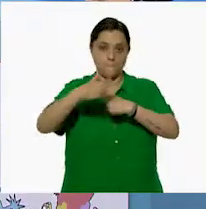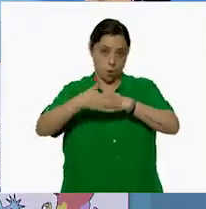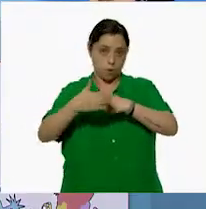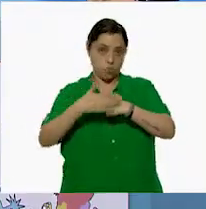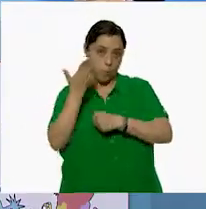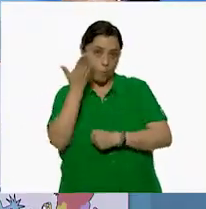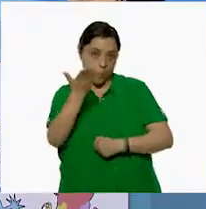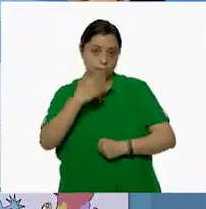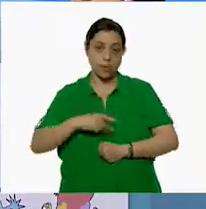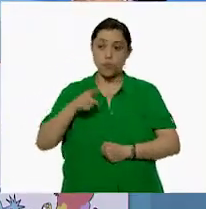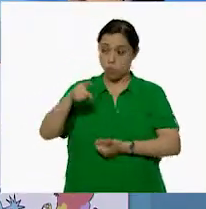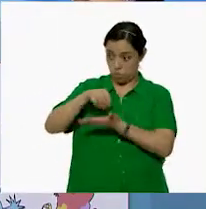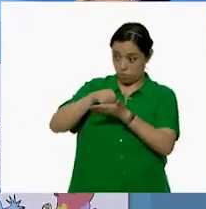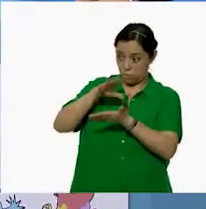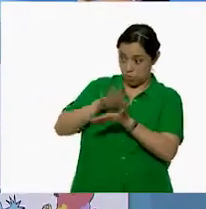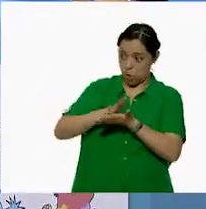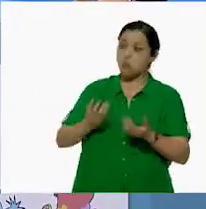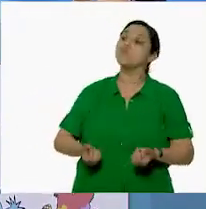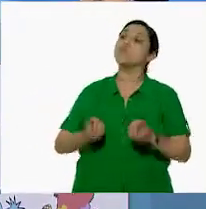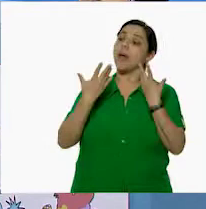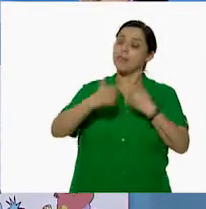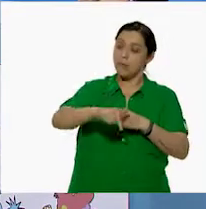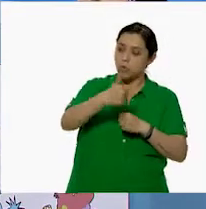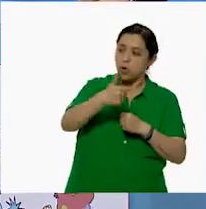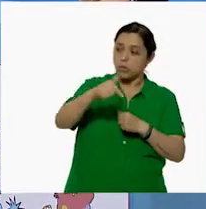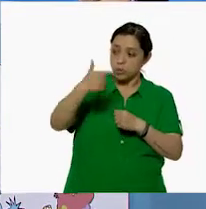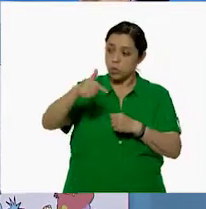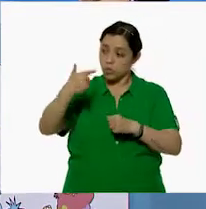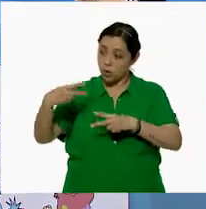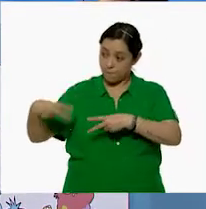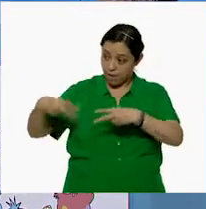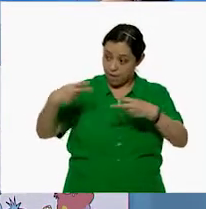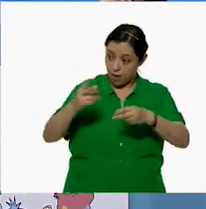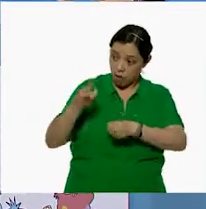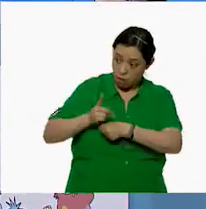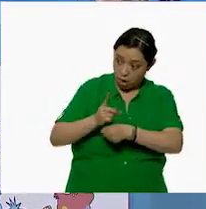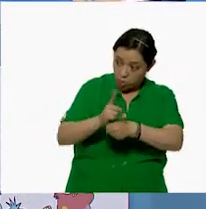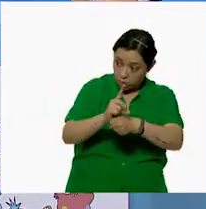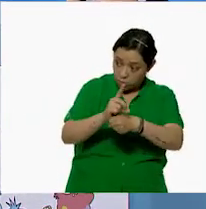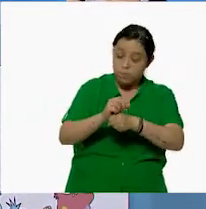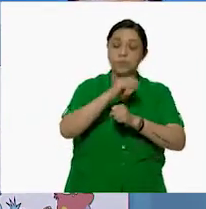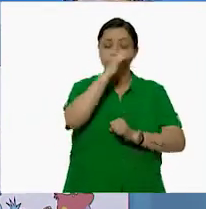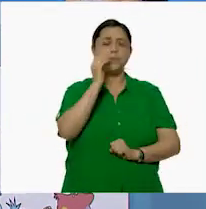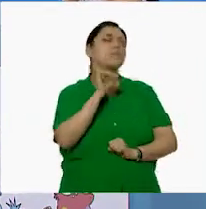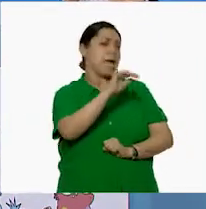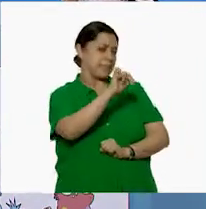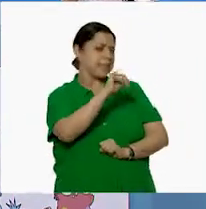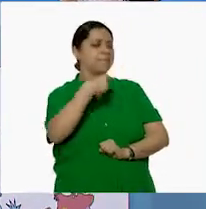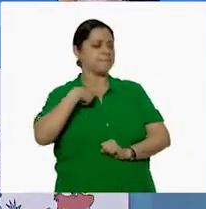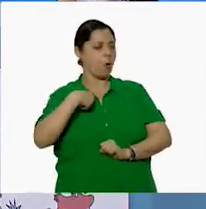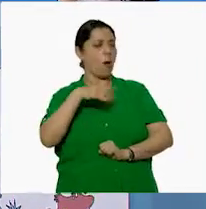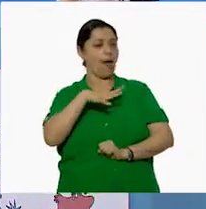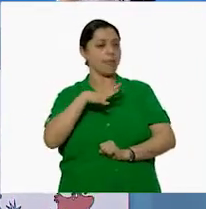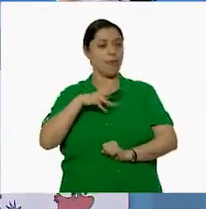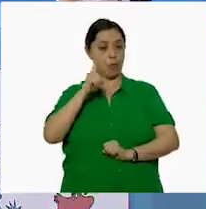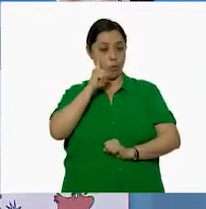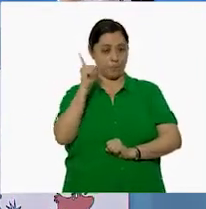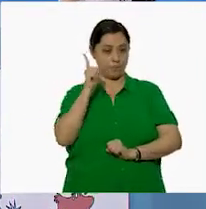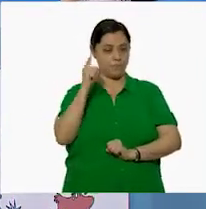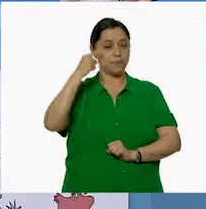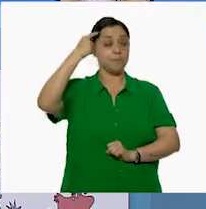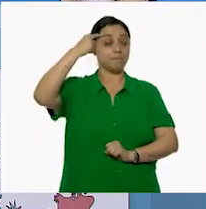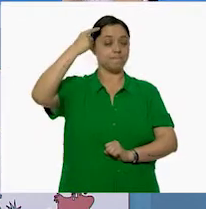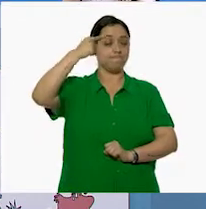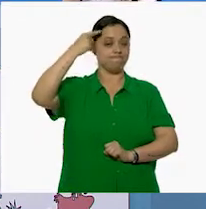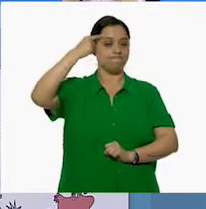registro de cuántas docenas de huevos se vendieron cada día? Sí, sí, sí. Lo traigo aquí apuntado en mi